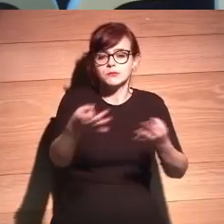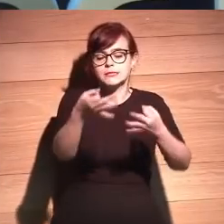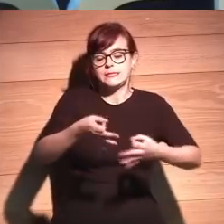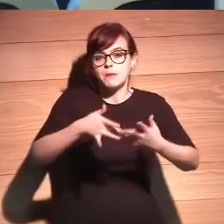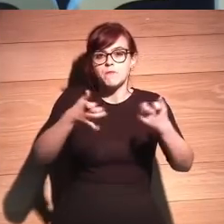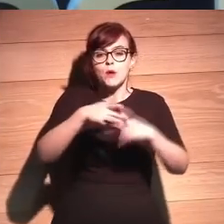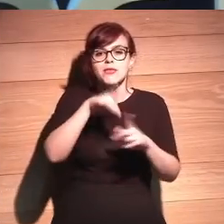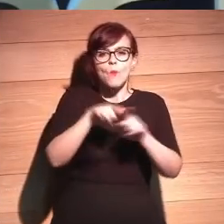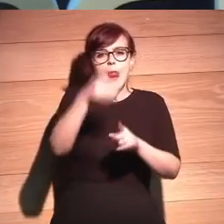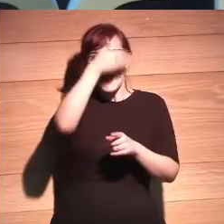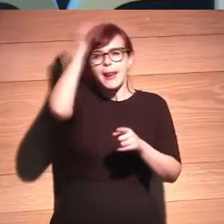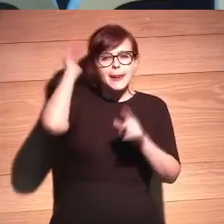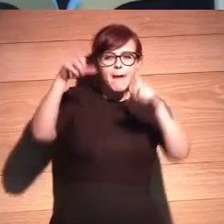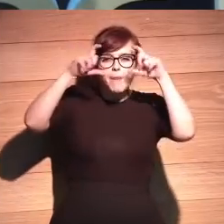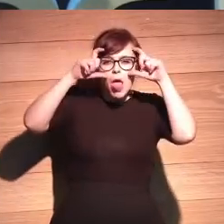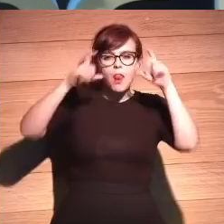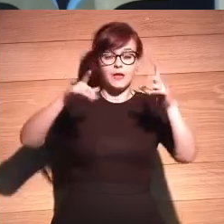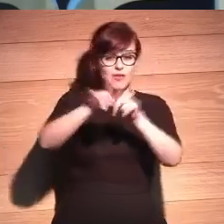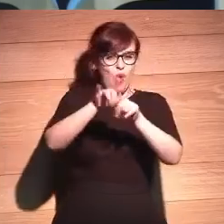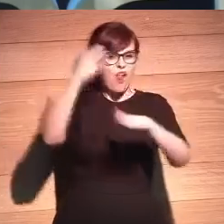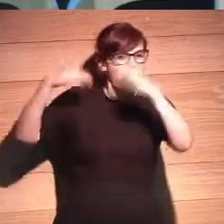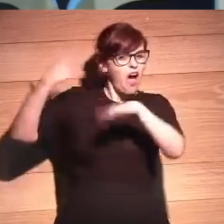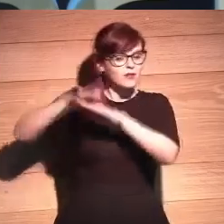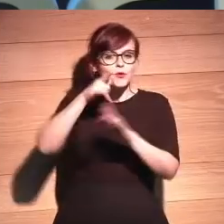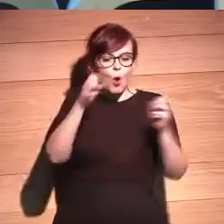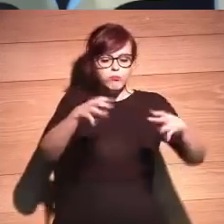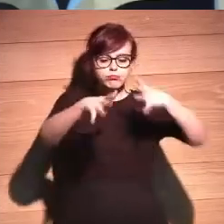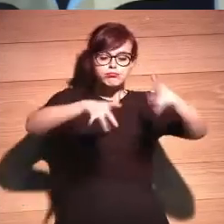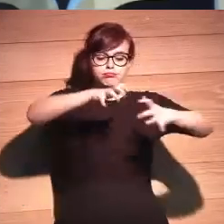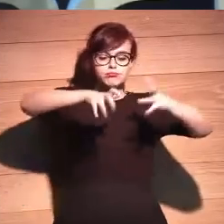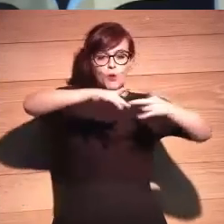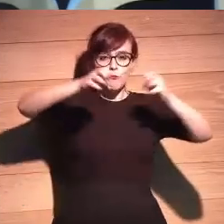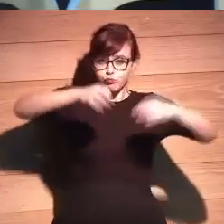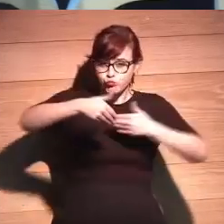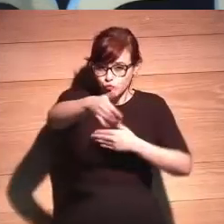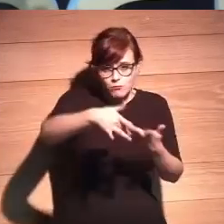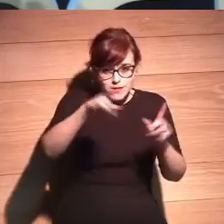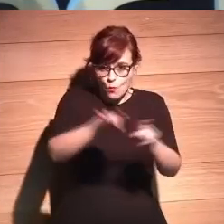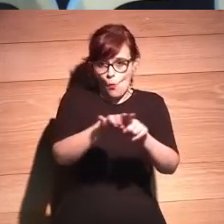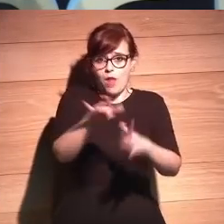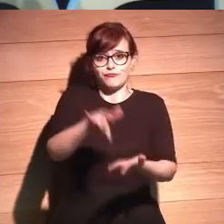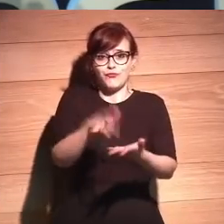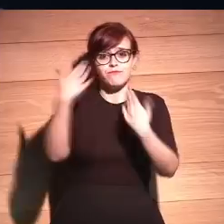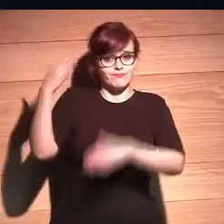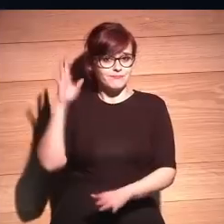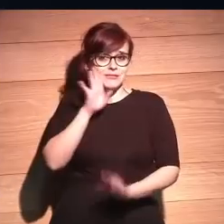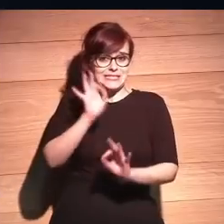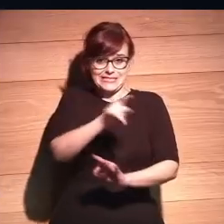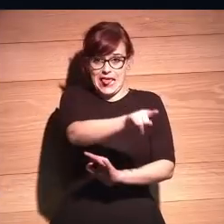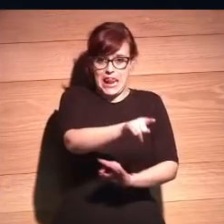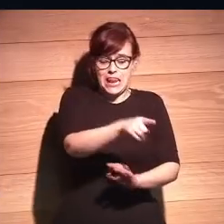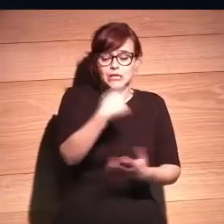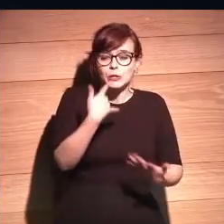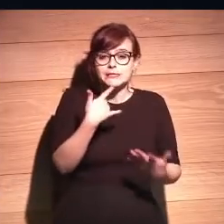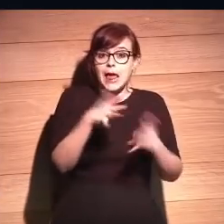si fueses rapel y tienes que venir a decirnos, háblanos del futuro. Y en el libro te das cuenta que